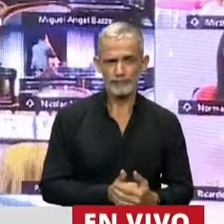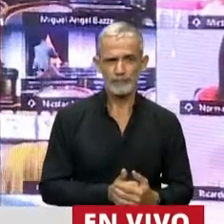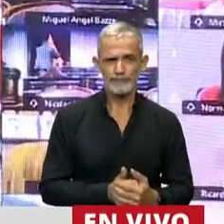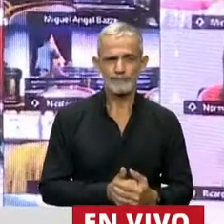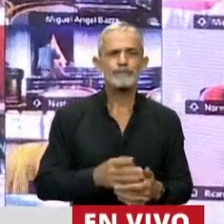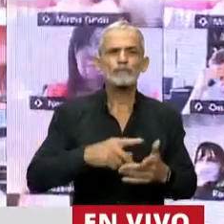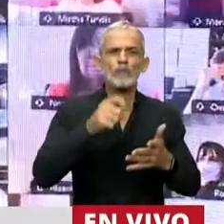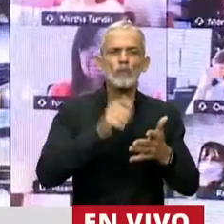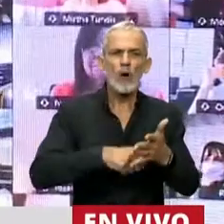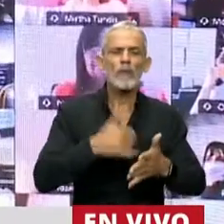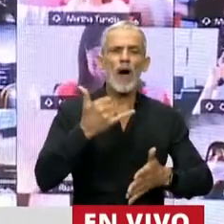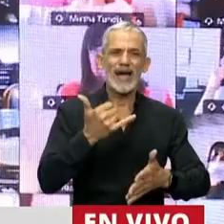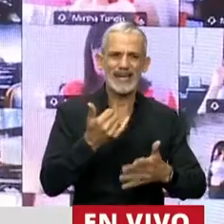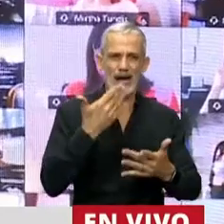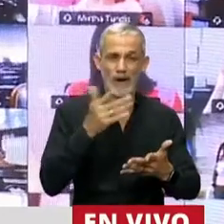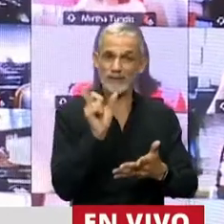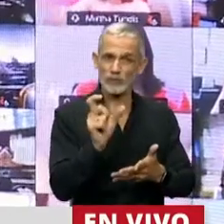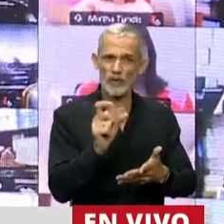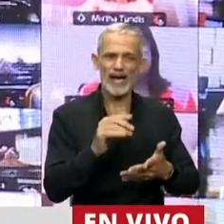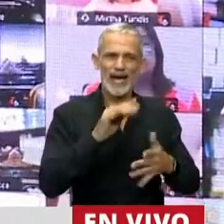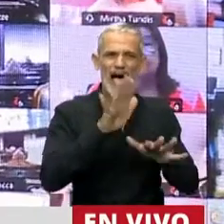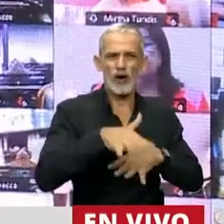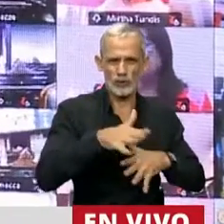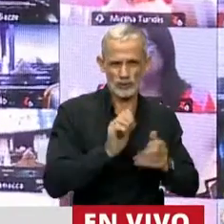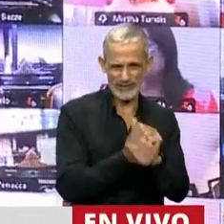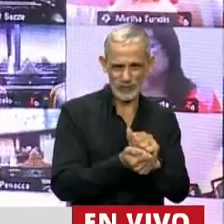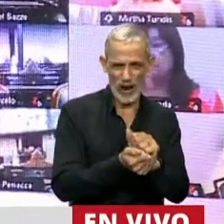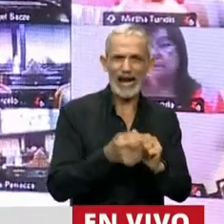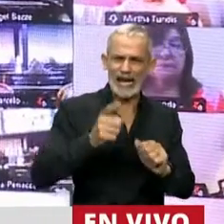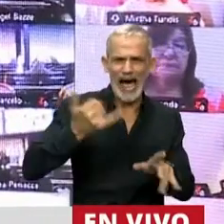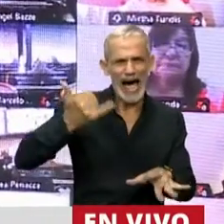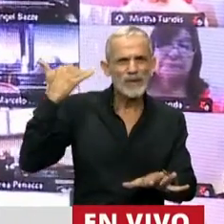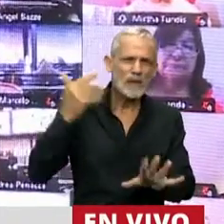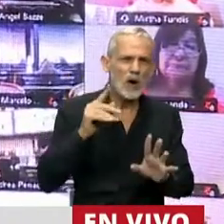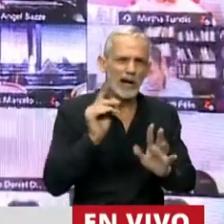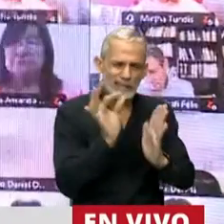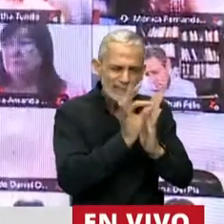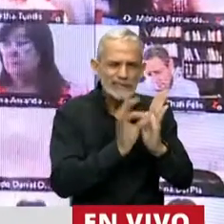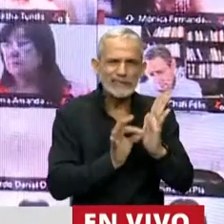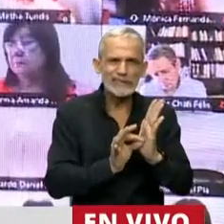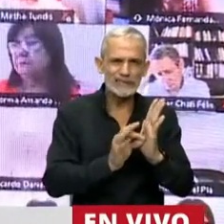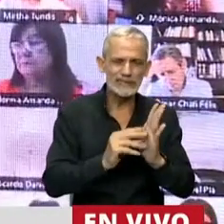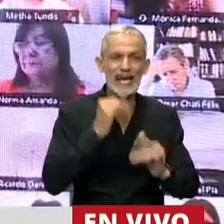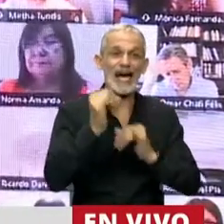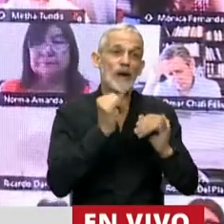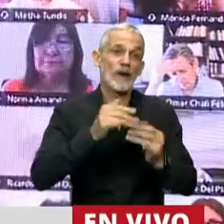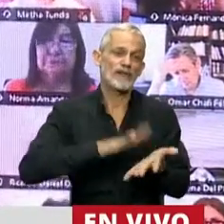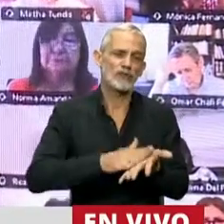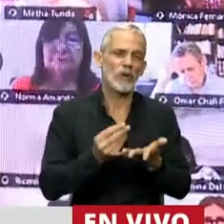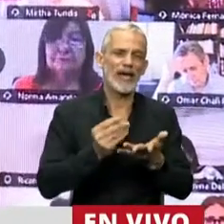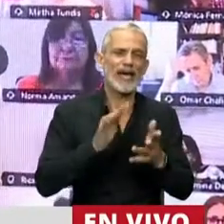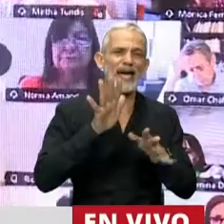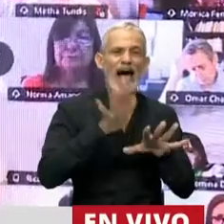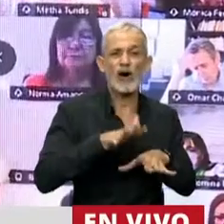que mencionaba el acoso sexual. Luego teníamos, sí, algunas cuestiones en donde se mencionaba el acoso